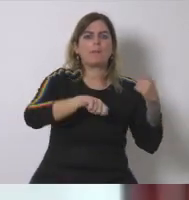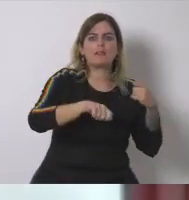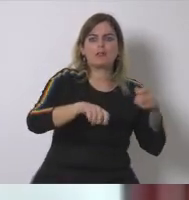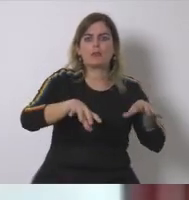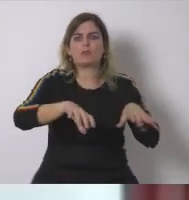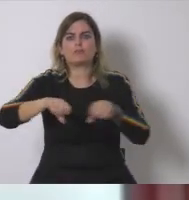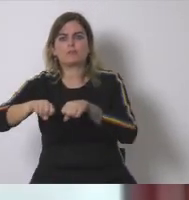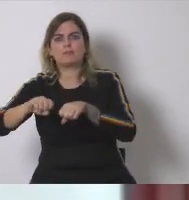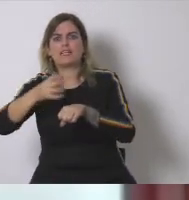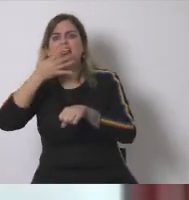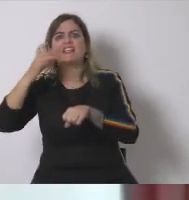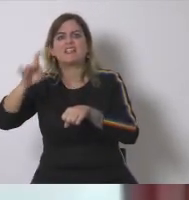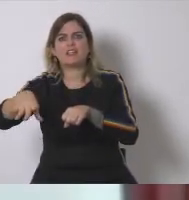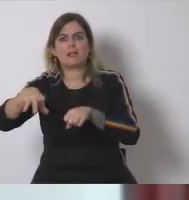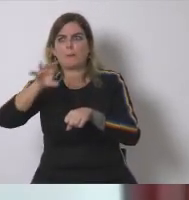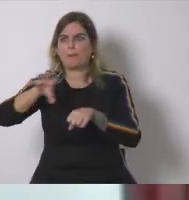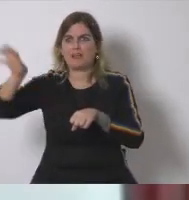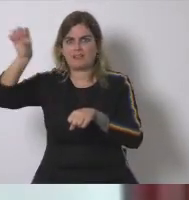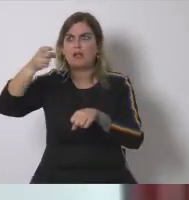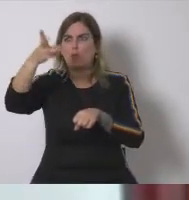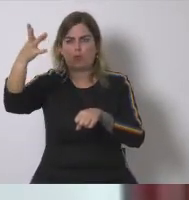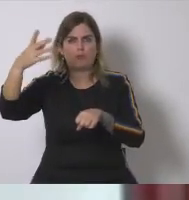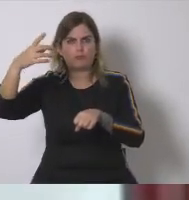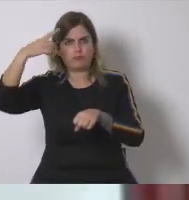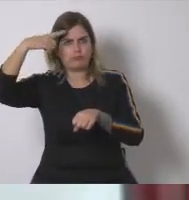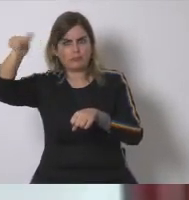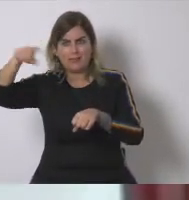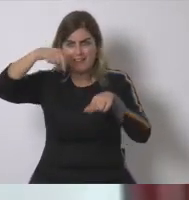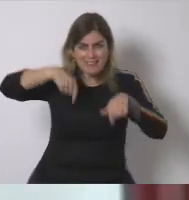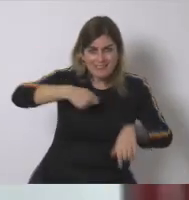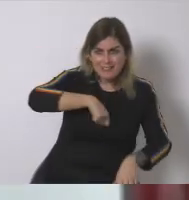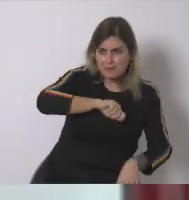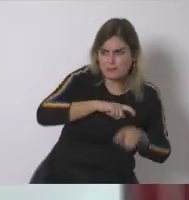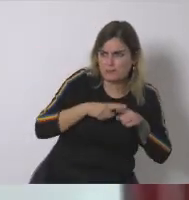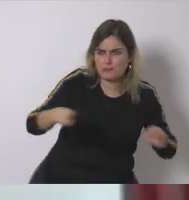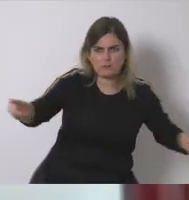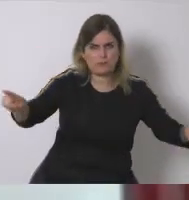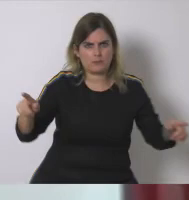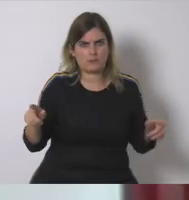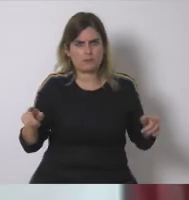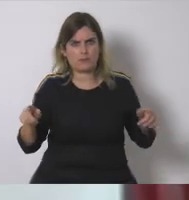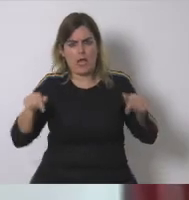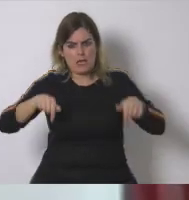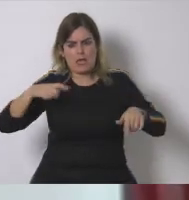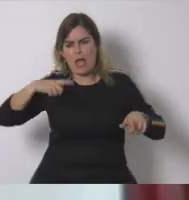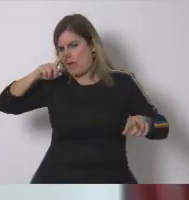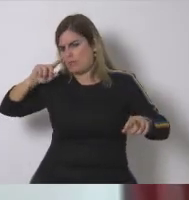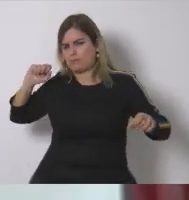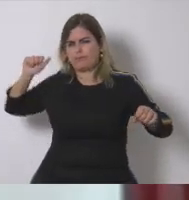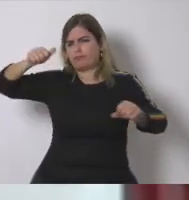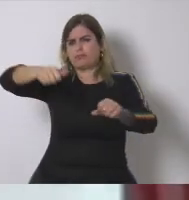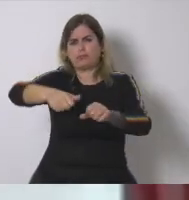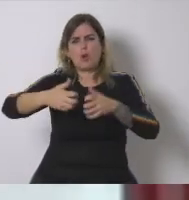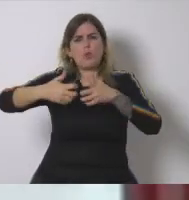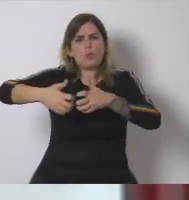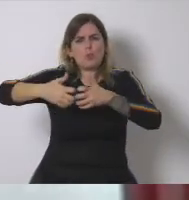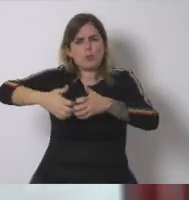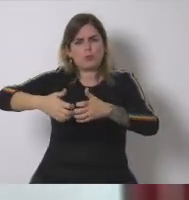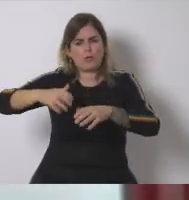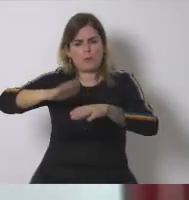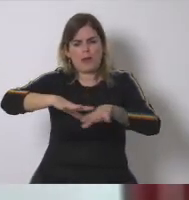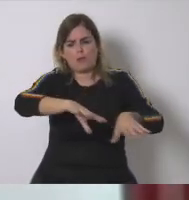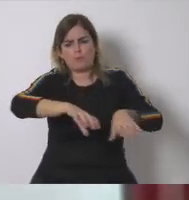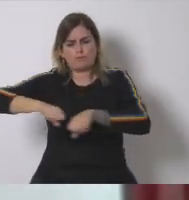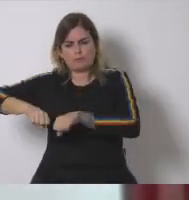países que tienen muy claro quién tiene que comprar y tener y poseer la tierra pero